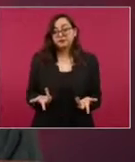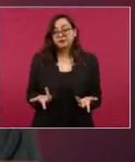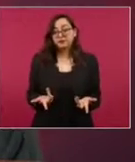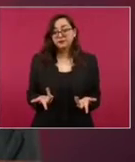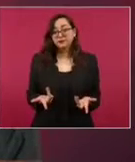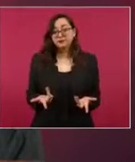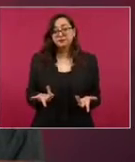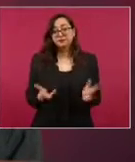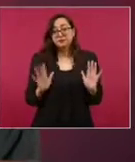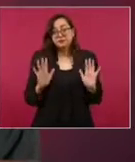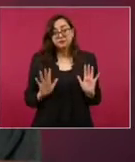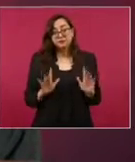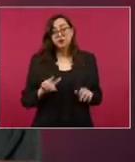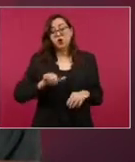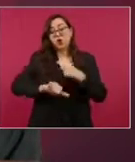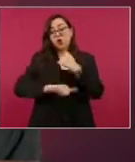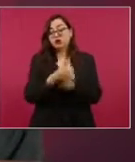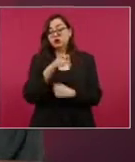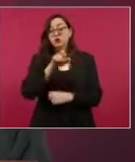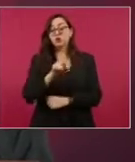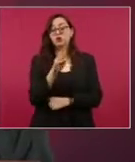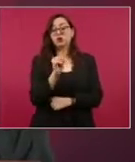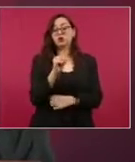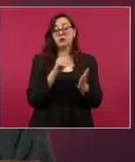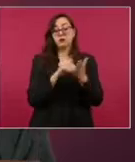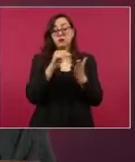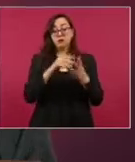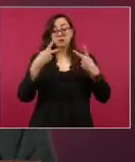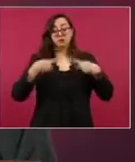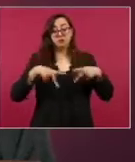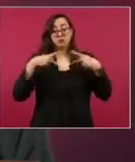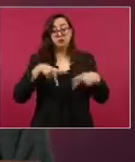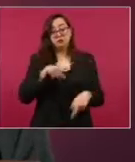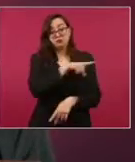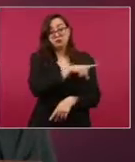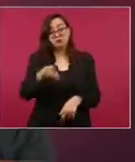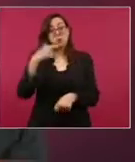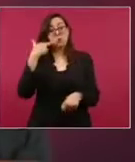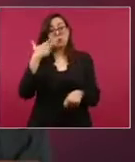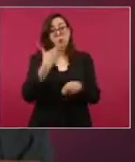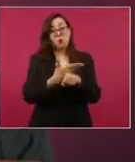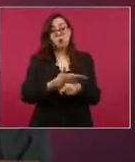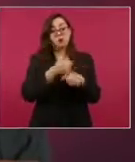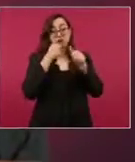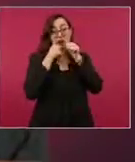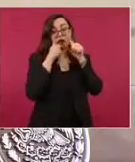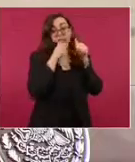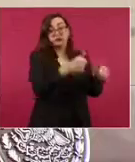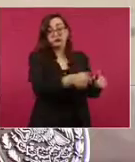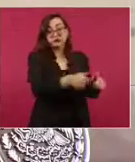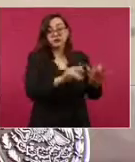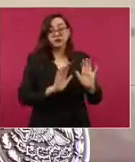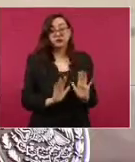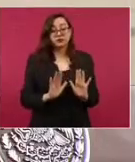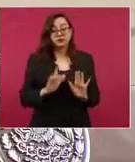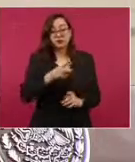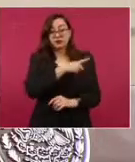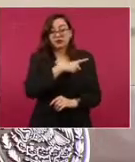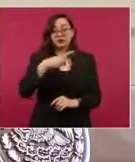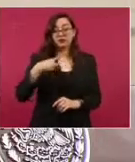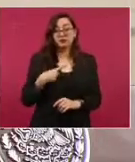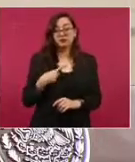que atenderán a 11.9 millones de personas sin seguridad social, cifra similar a la que actualmente atiende ya el IMSS-Bienestar,